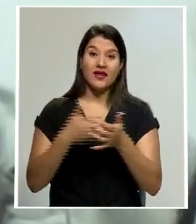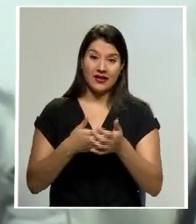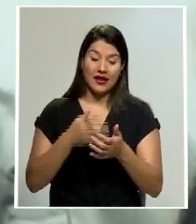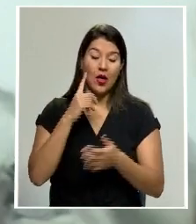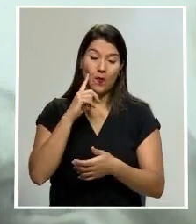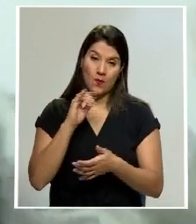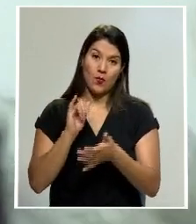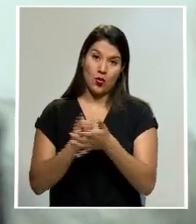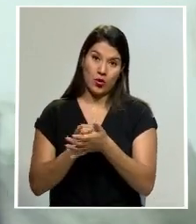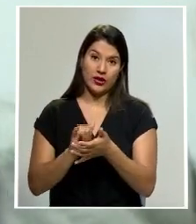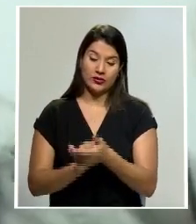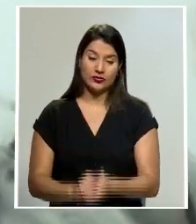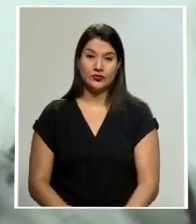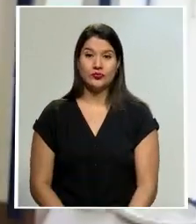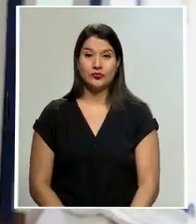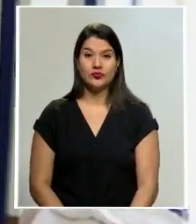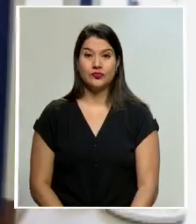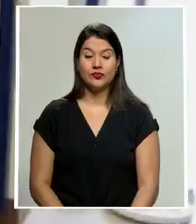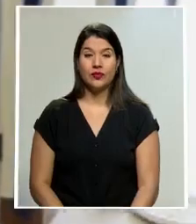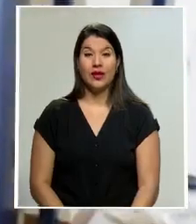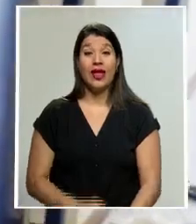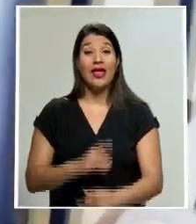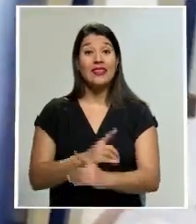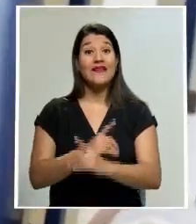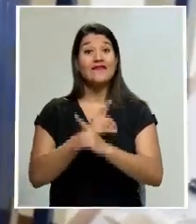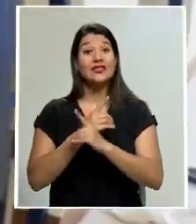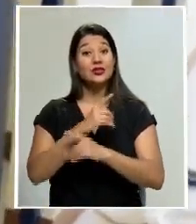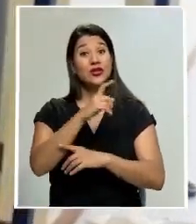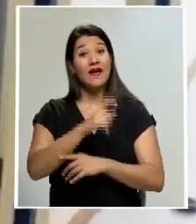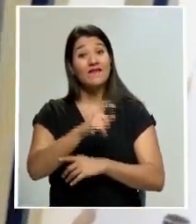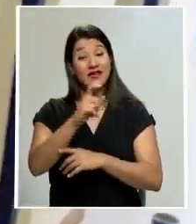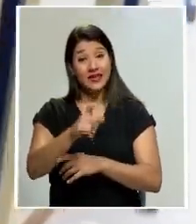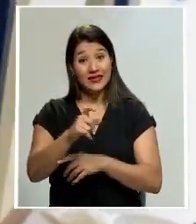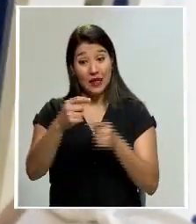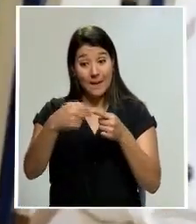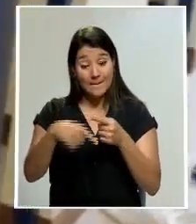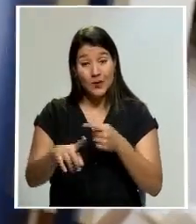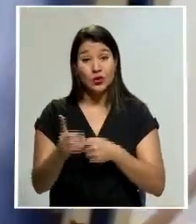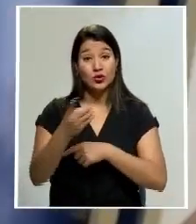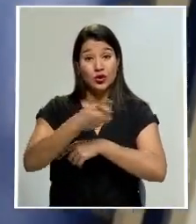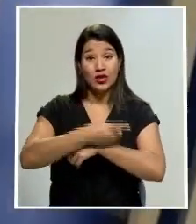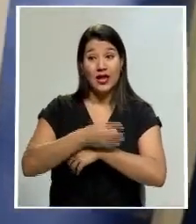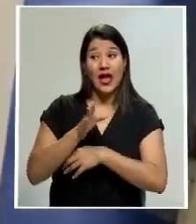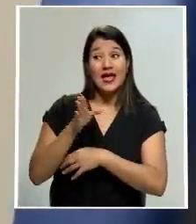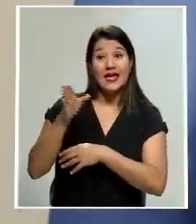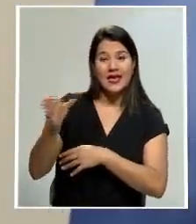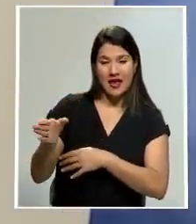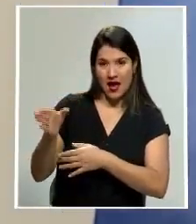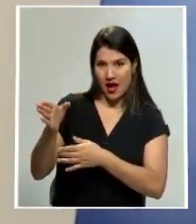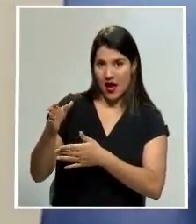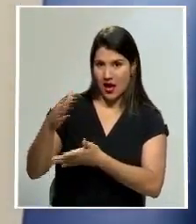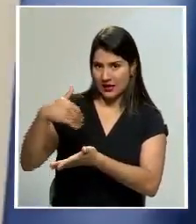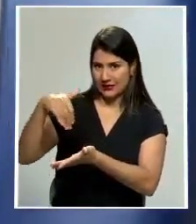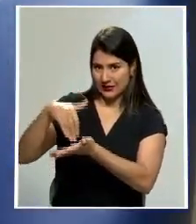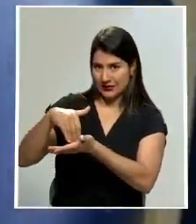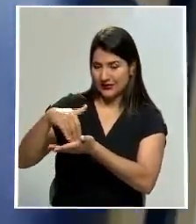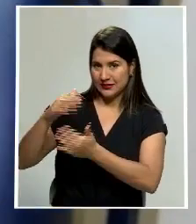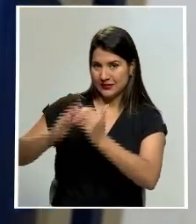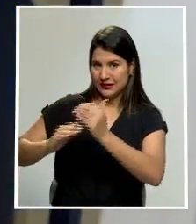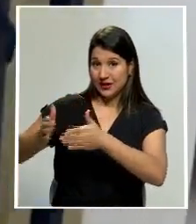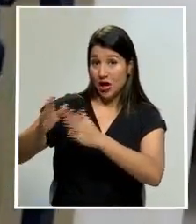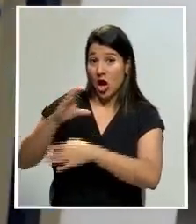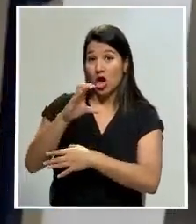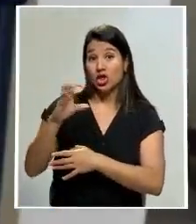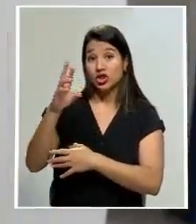problemática de desuso. La Defensoría de los Habitantes realizará en los próximos días una inspección en el centro. Costa Rica Noticias